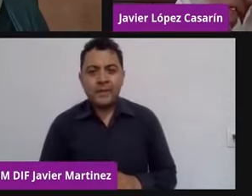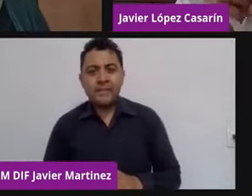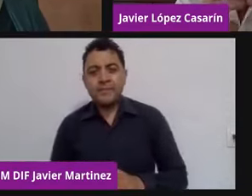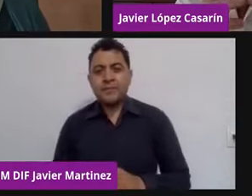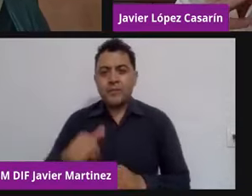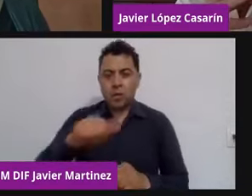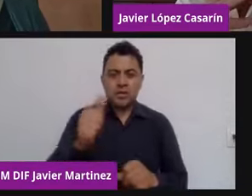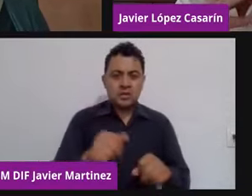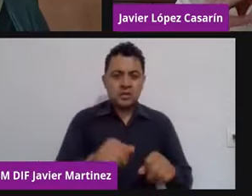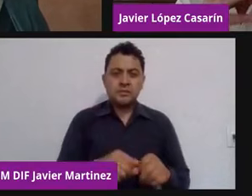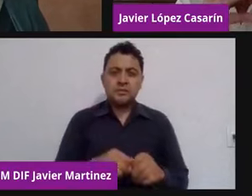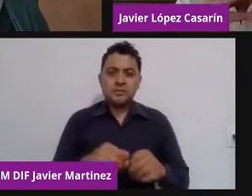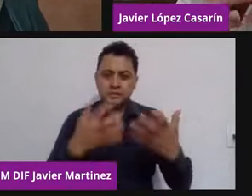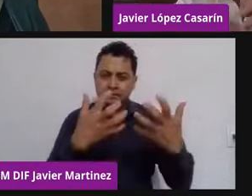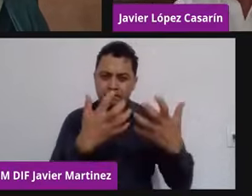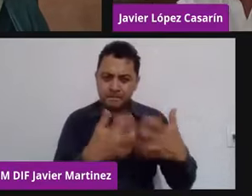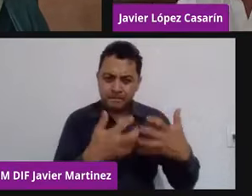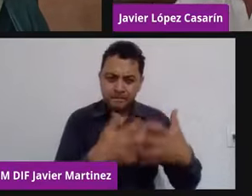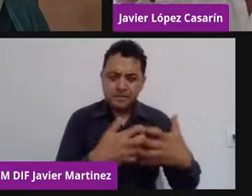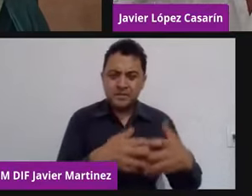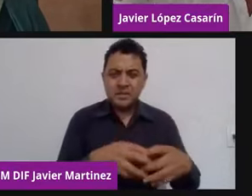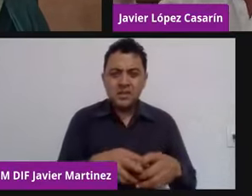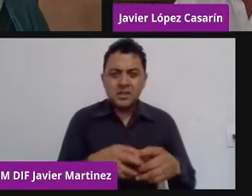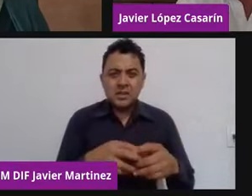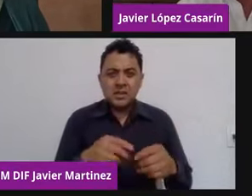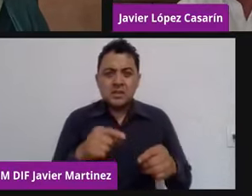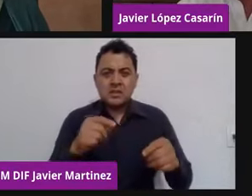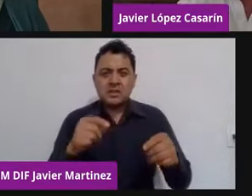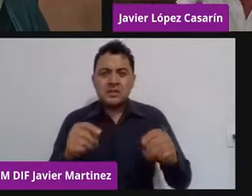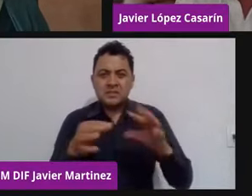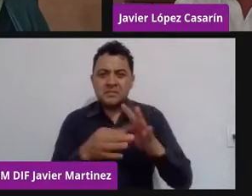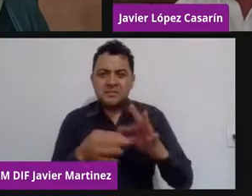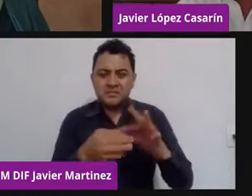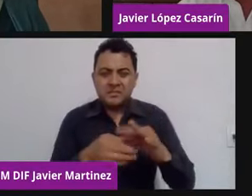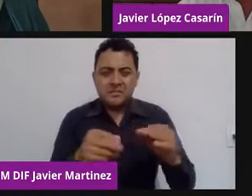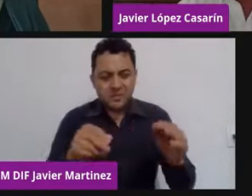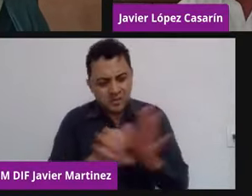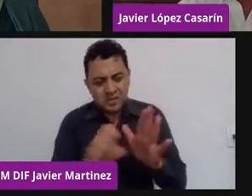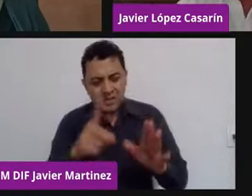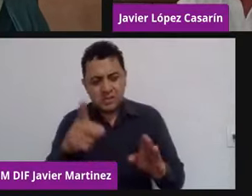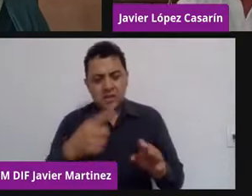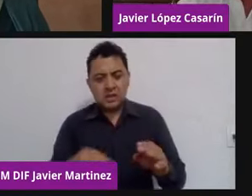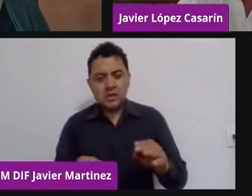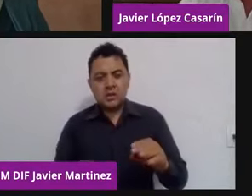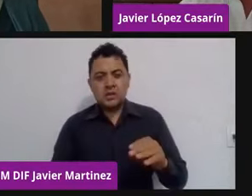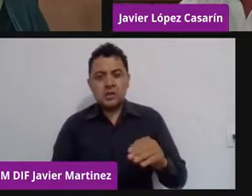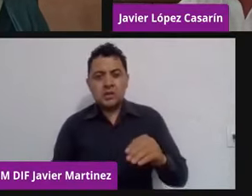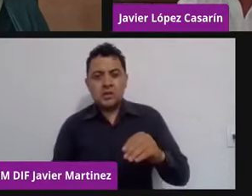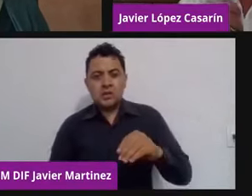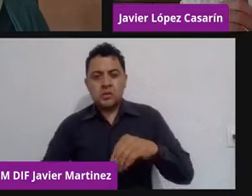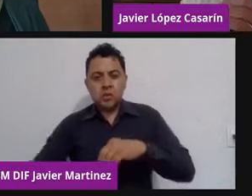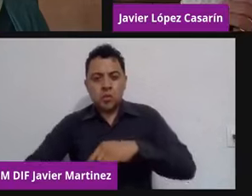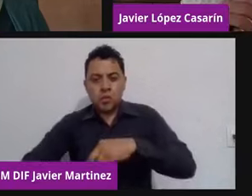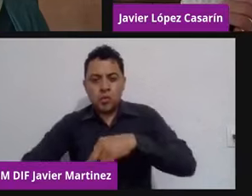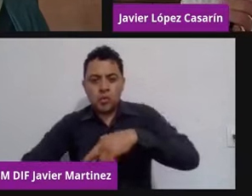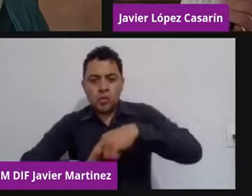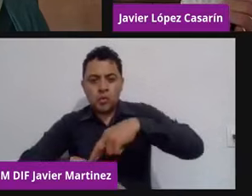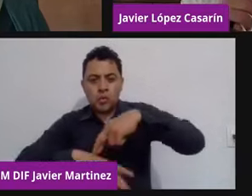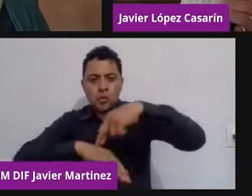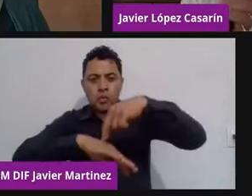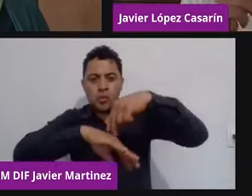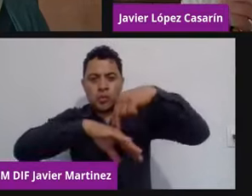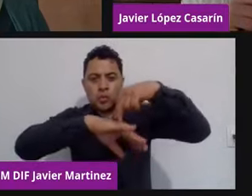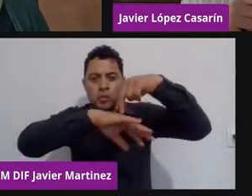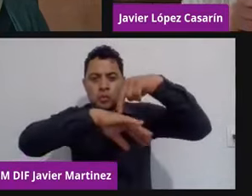entre iniciativa privada y pública que despegan y que aterrizan y que no hay un desperdicio y que la idea es cómo hago para